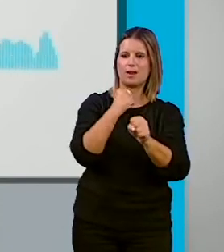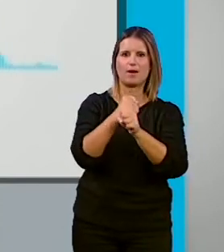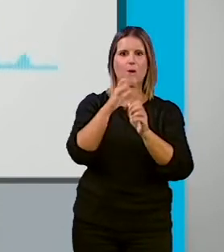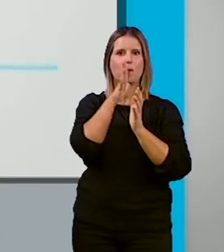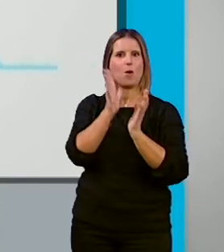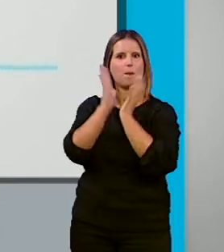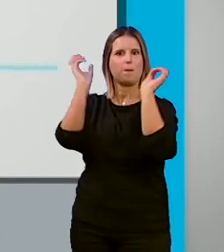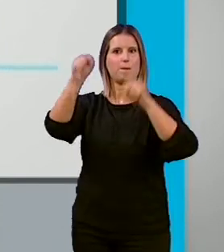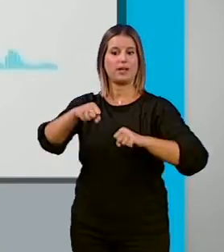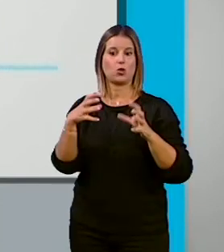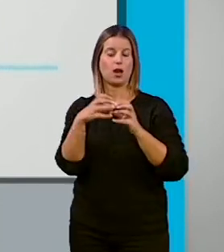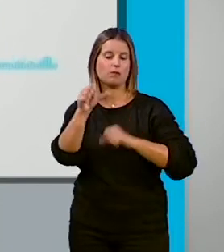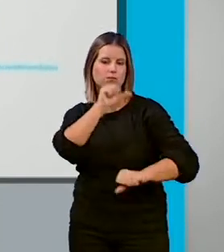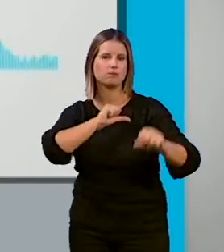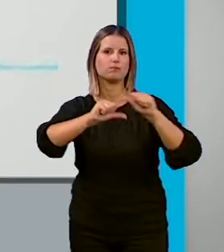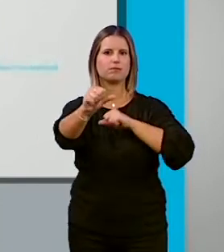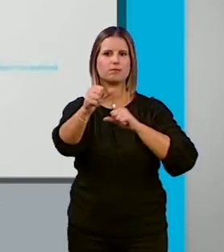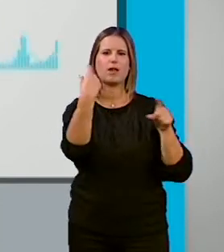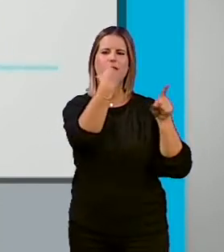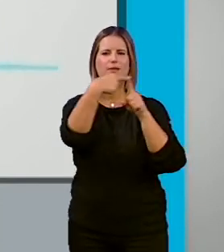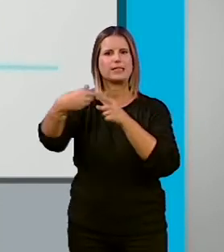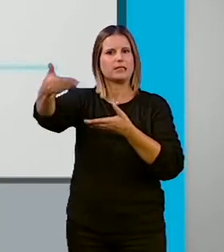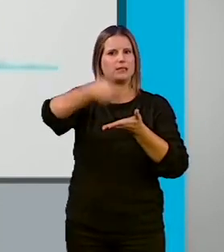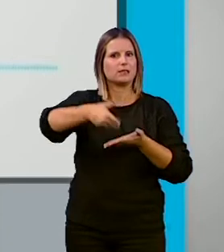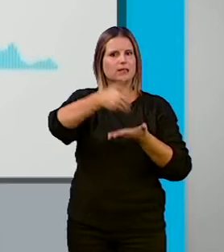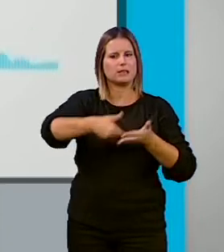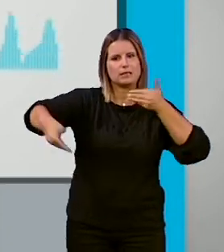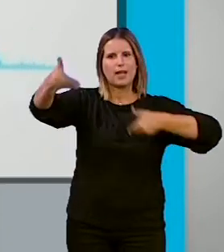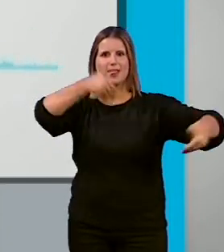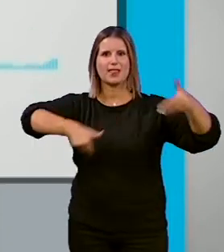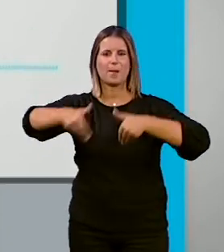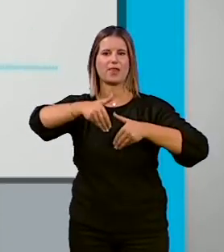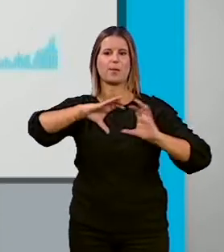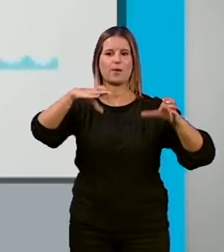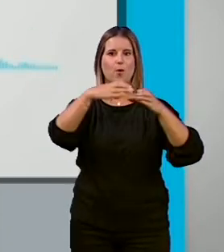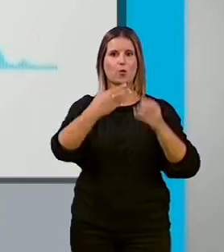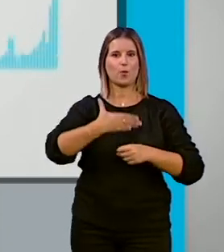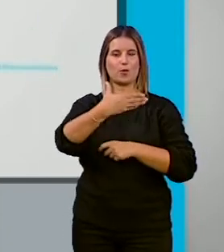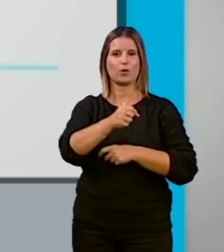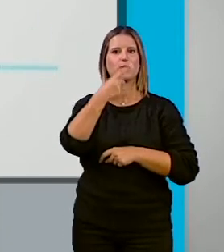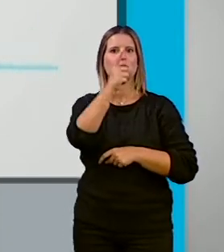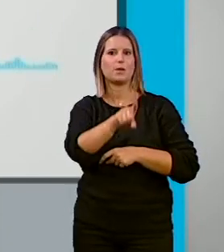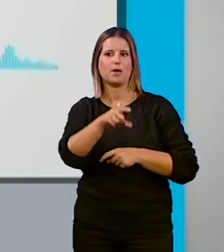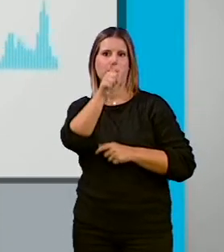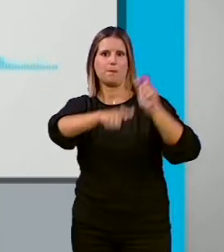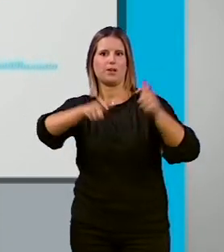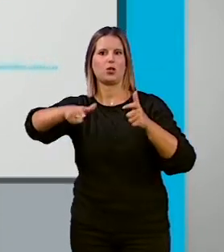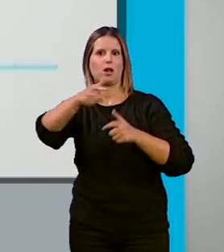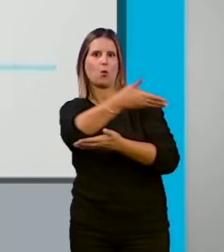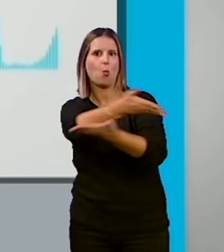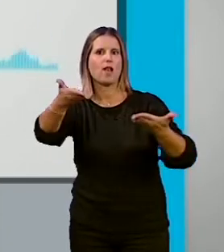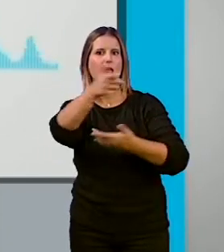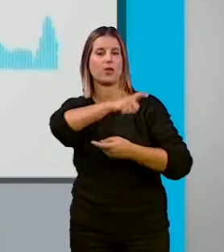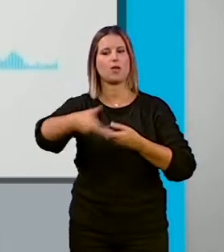y a partir de ahí ir canalizando las diferentes demandas, tanto las que vienen por los grupos municipales como por las que vienen por parte de la ciudadanía, para